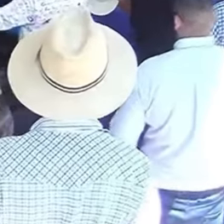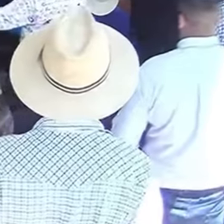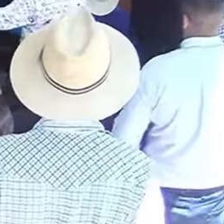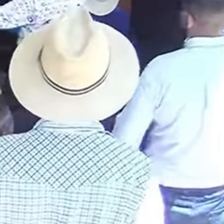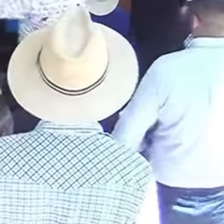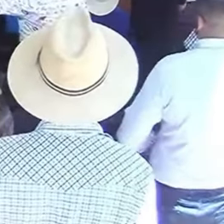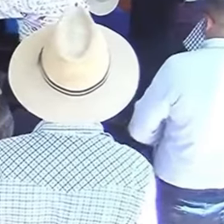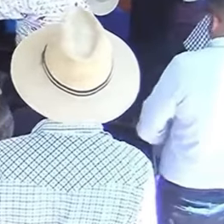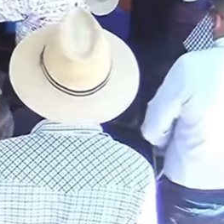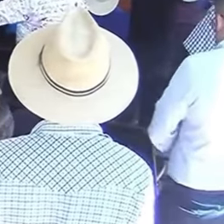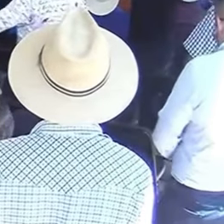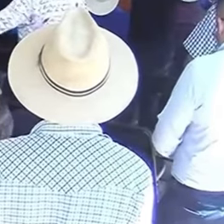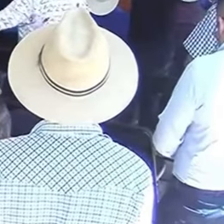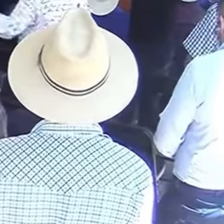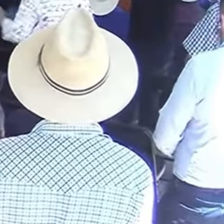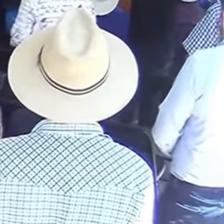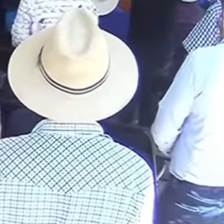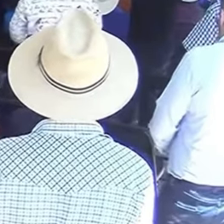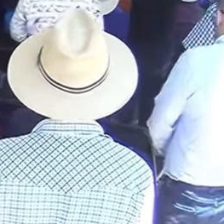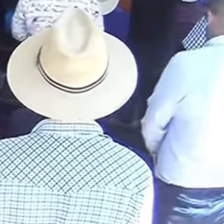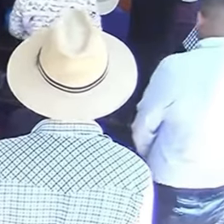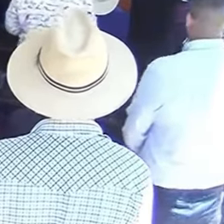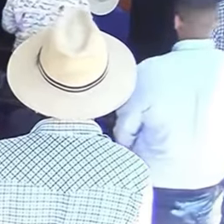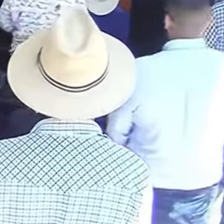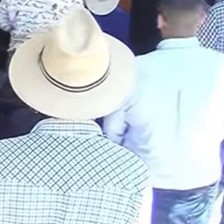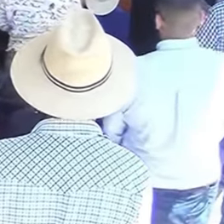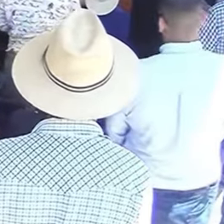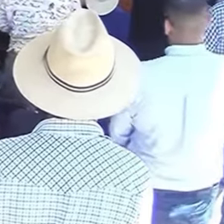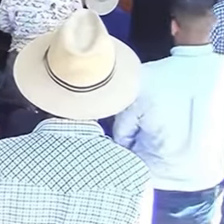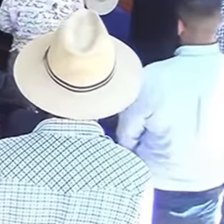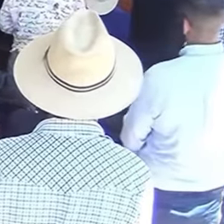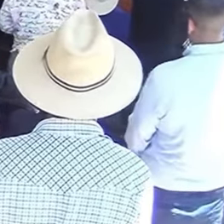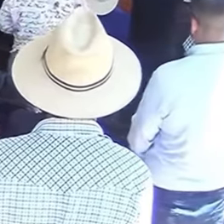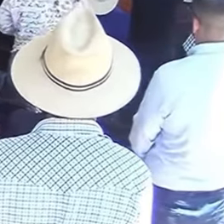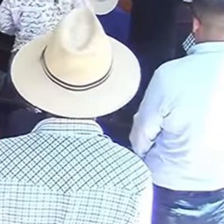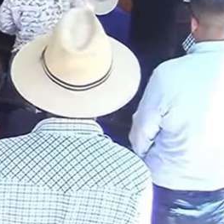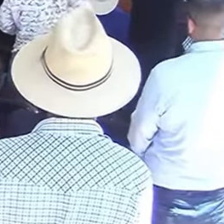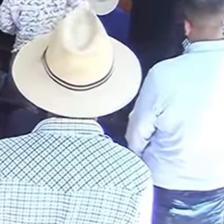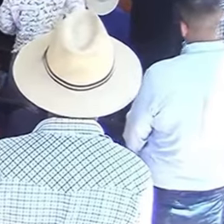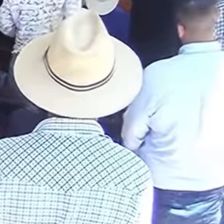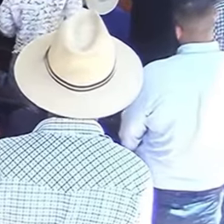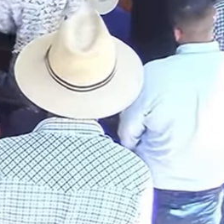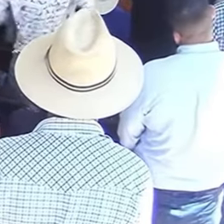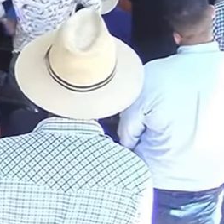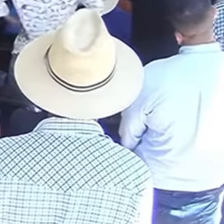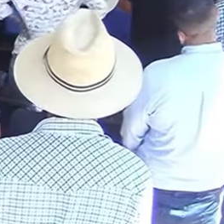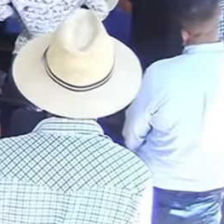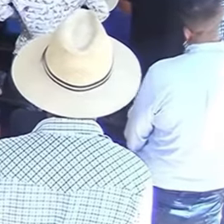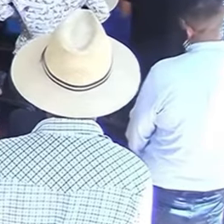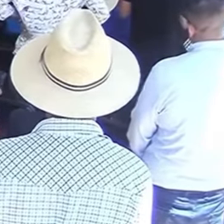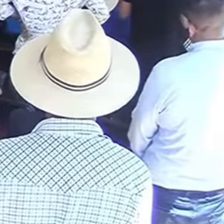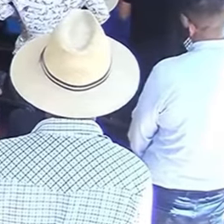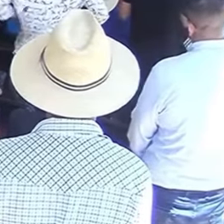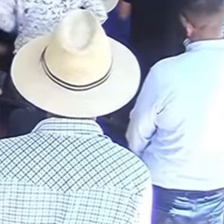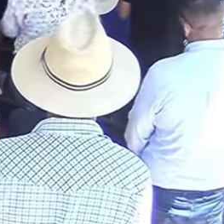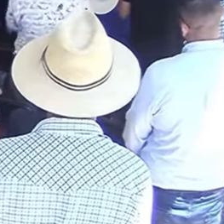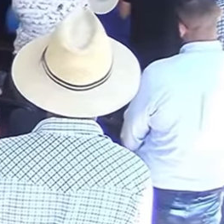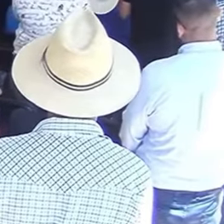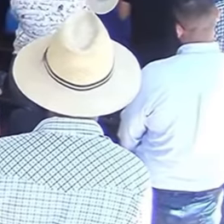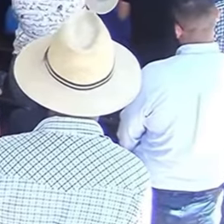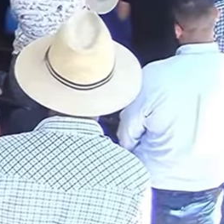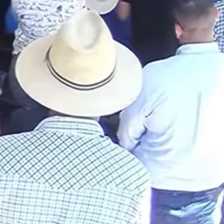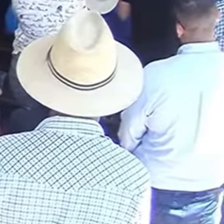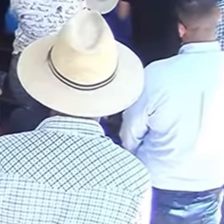Escuchemos ahora el mensaje de la virtual presidenta electa de los Estados Unidos Mexicanos, doctora Claudia Sheinbaum.